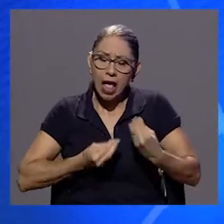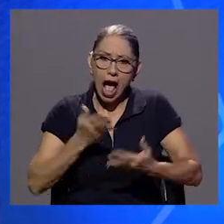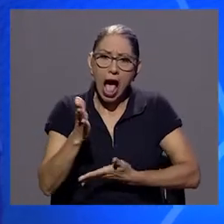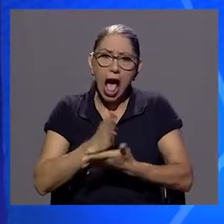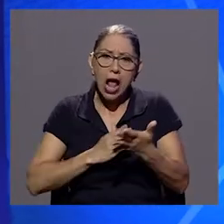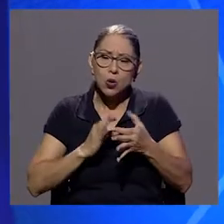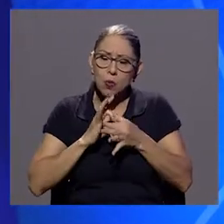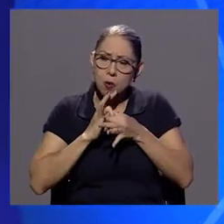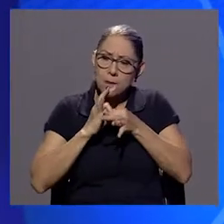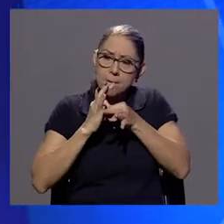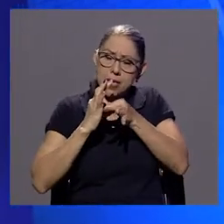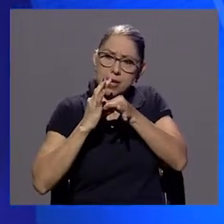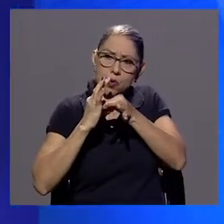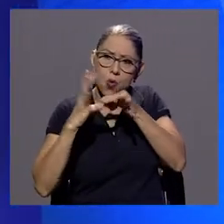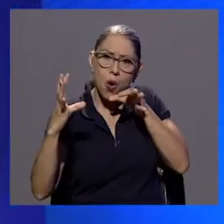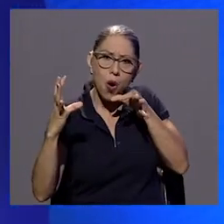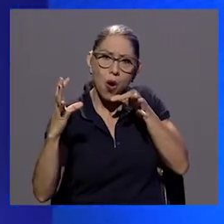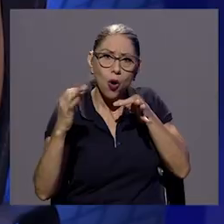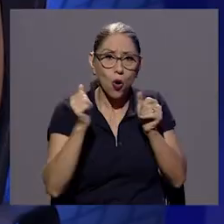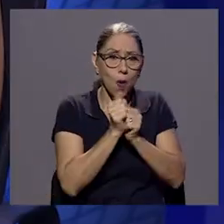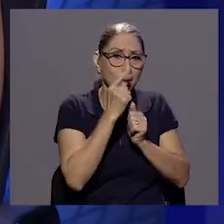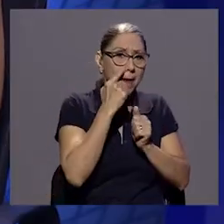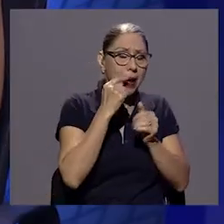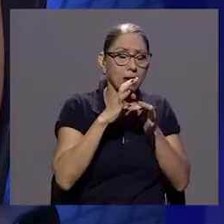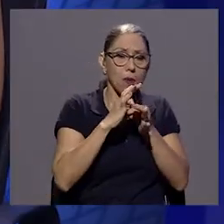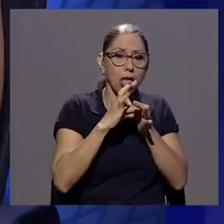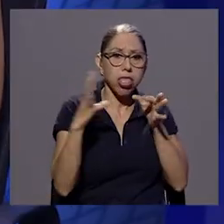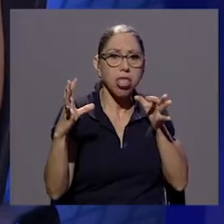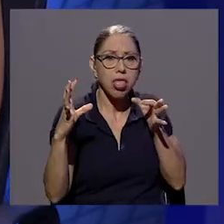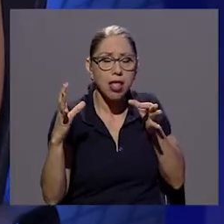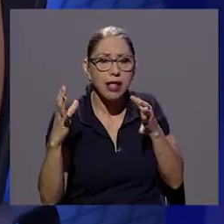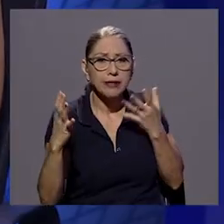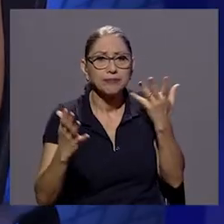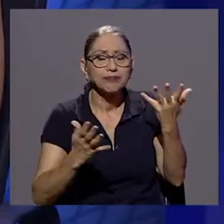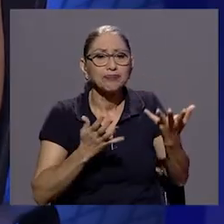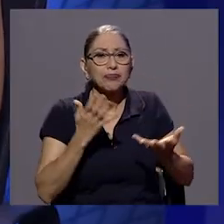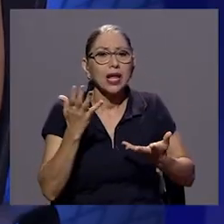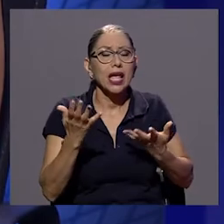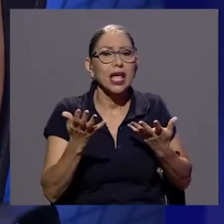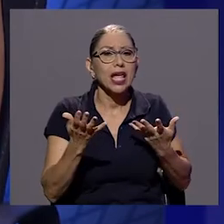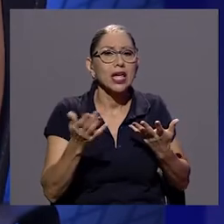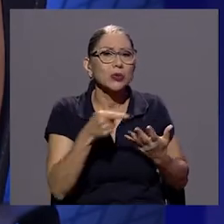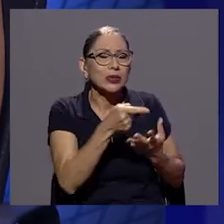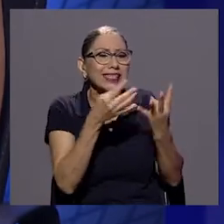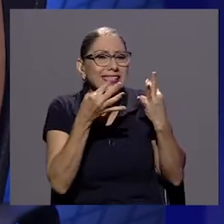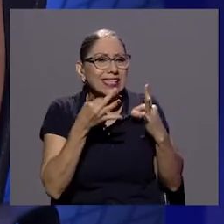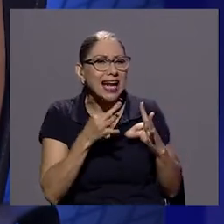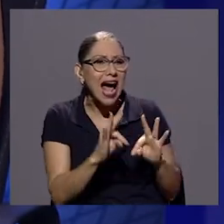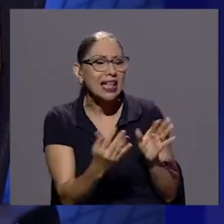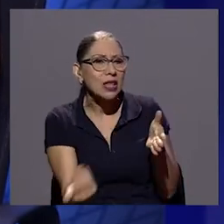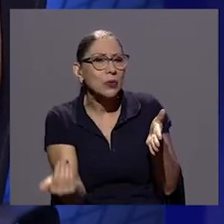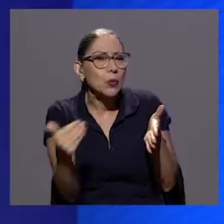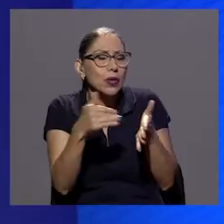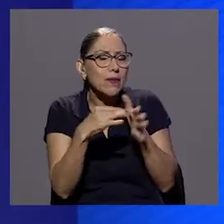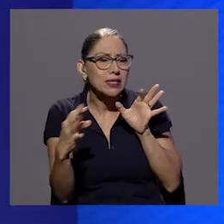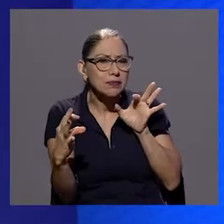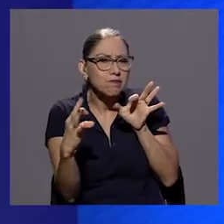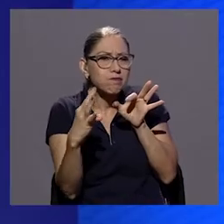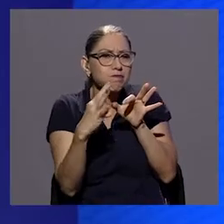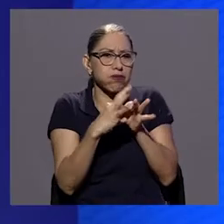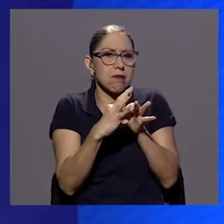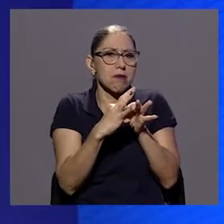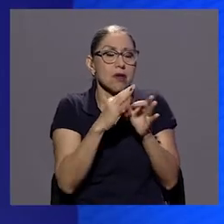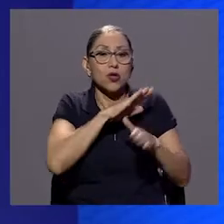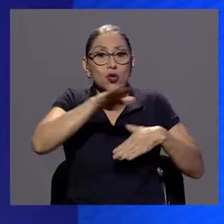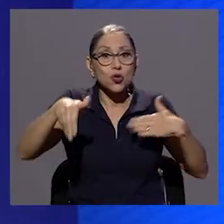el vínculo que se rompió con tu papá y que de alguna forma tratas de reconstruir toda esa